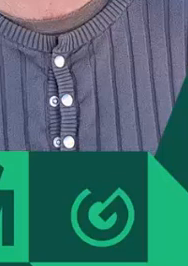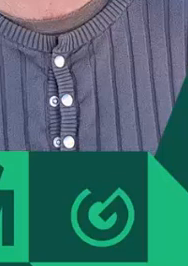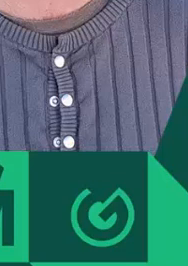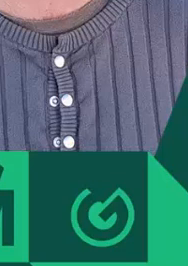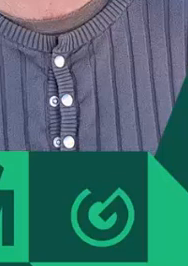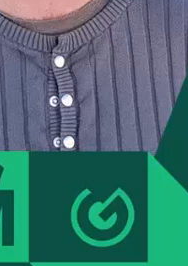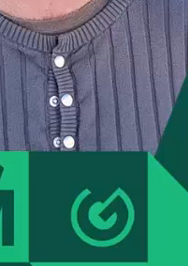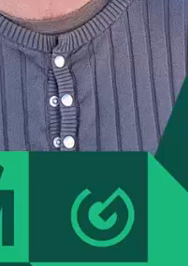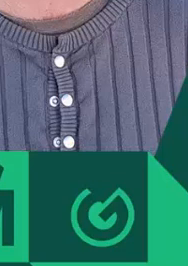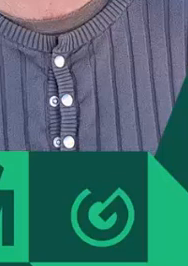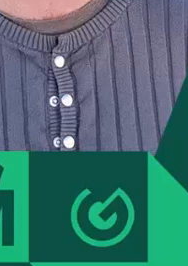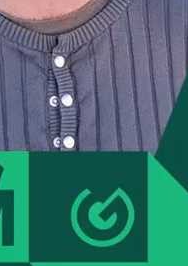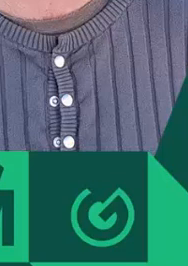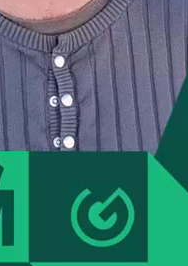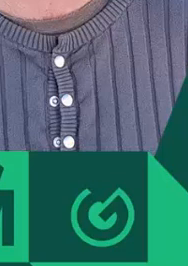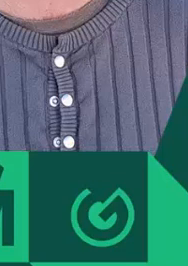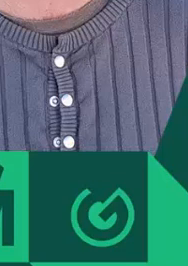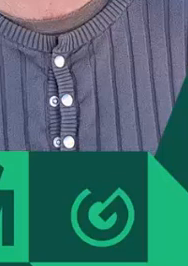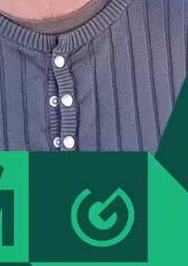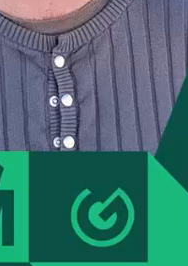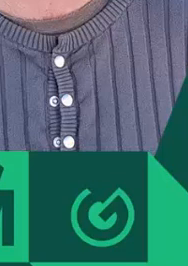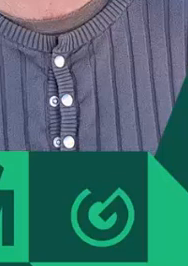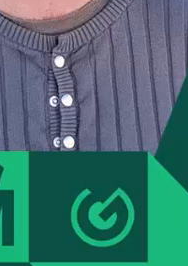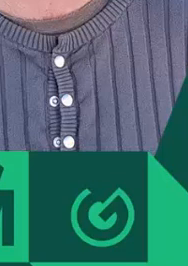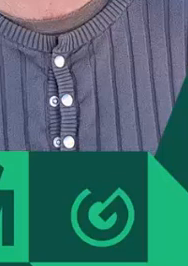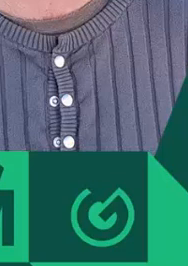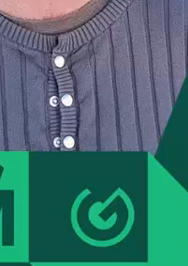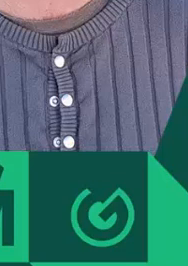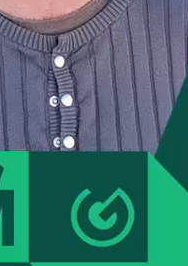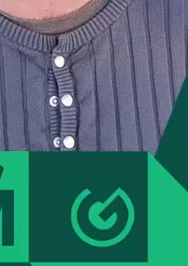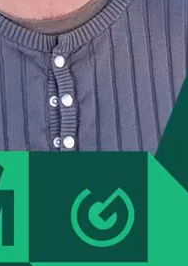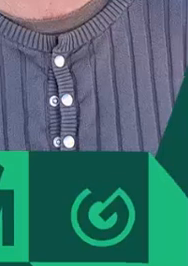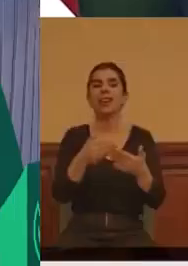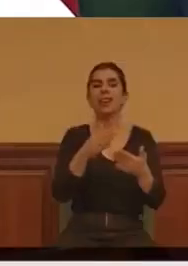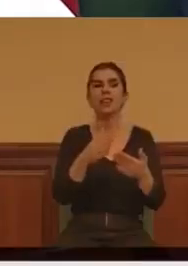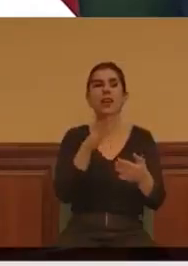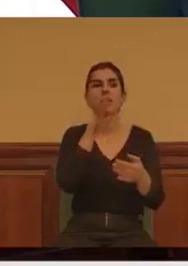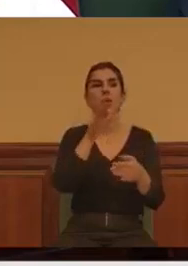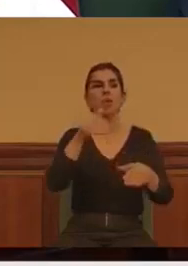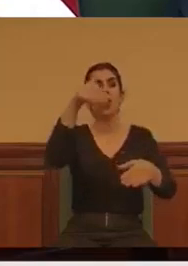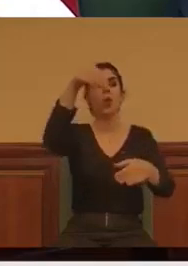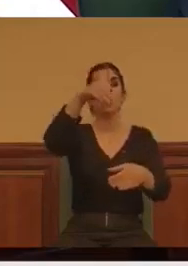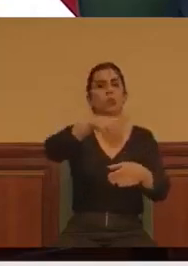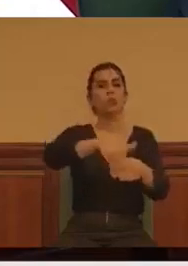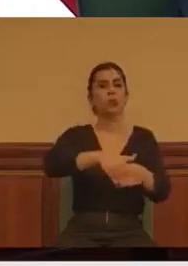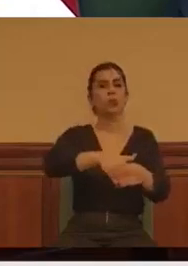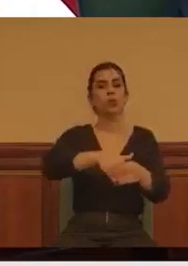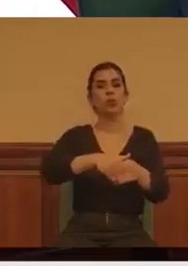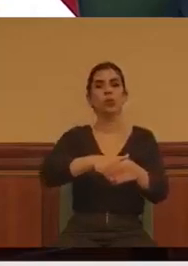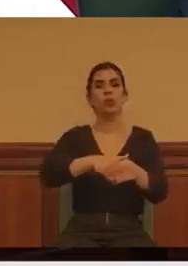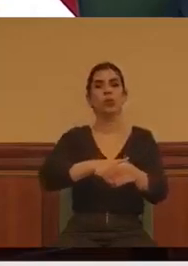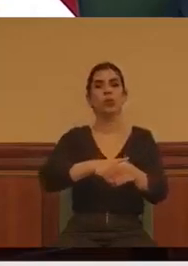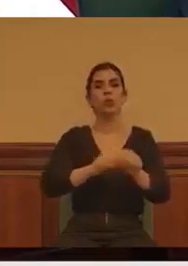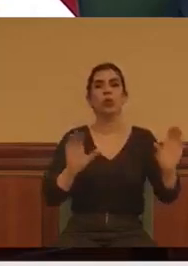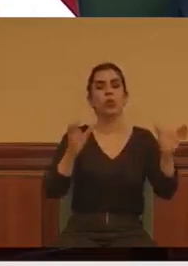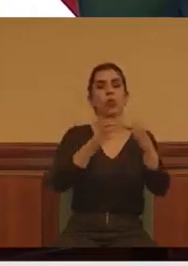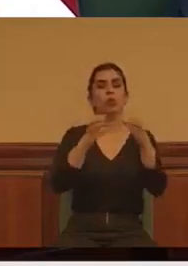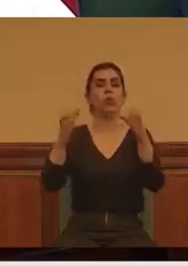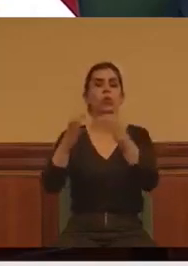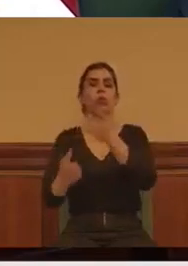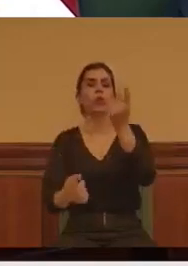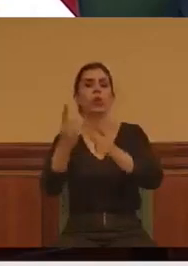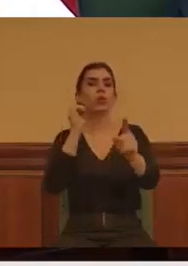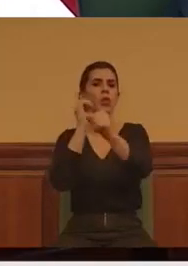En primer lugar, agradecer el tono, el contenido y el sentido del voto expresado por algunos otros grupos de la oposición.